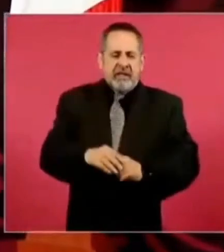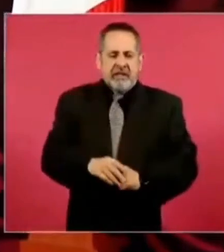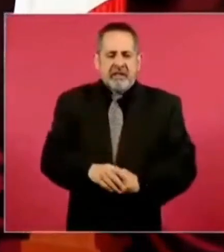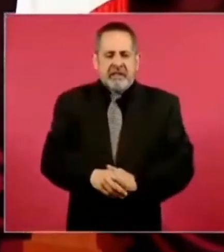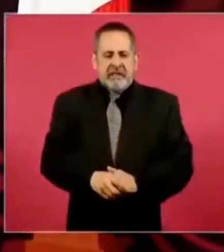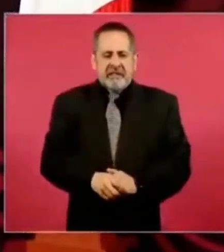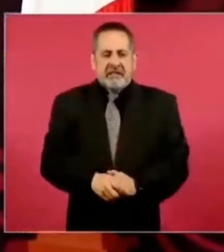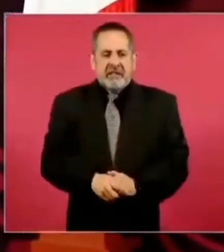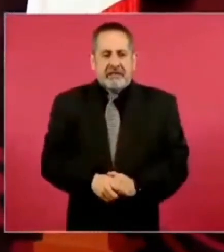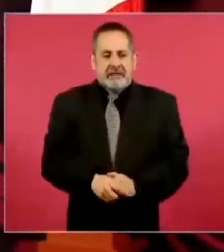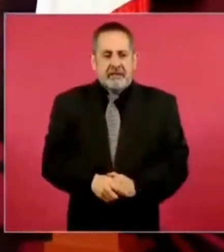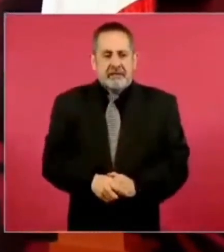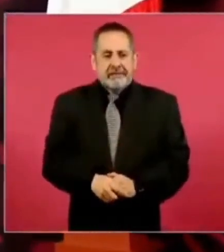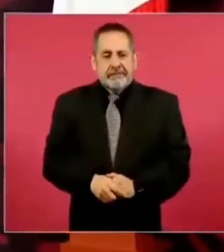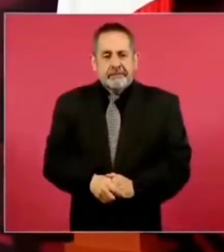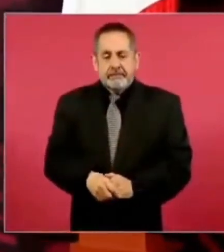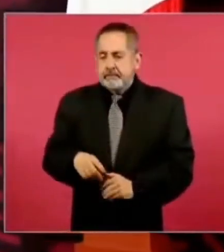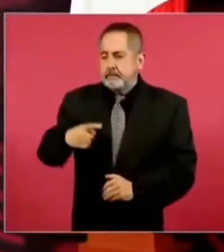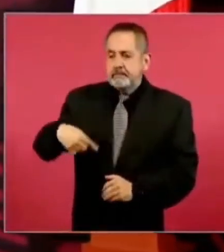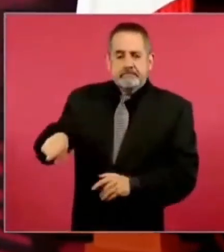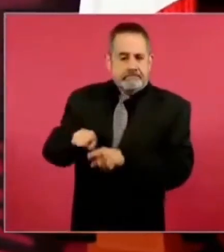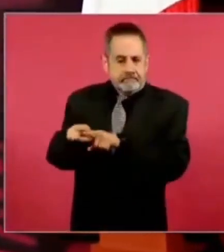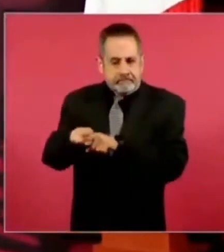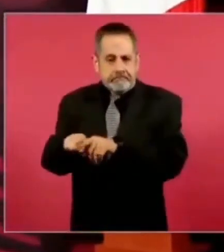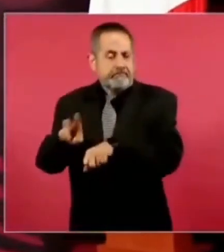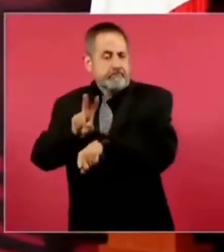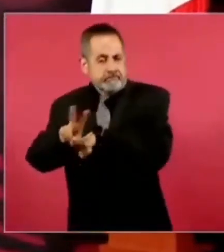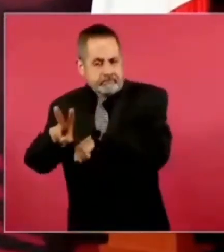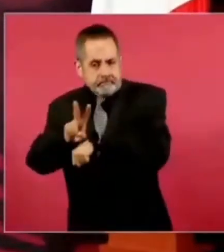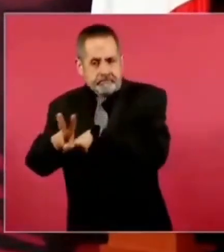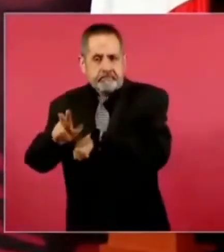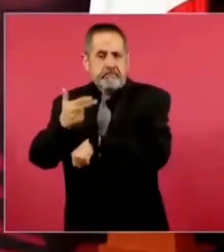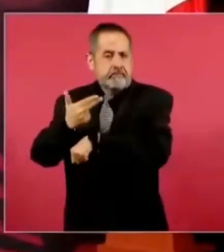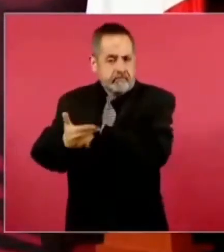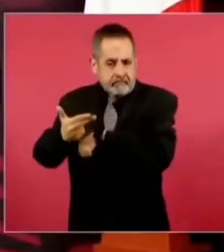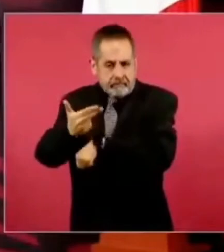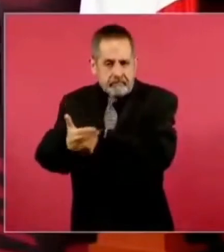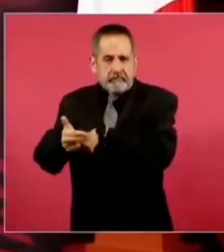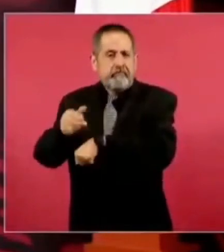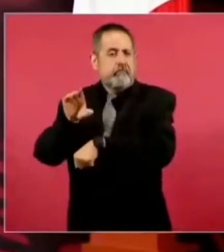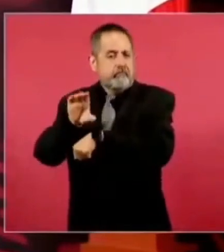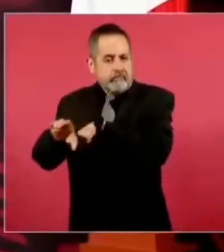nuestros hermanos venezolanos, hondureños, colombianos,